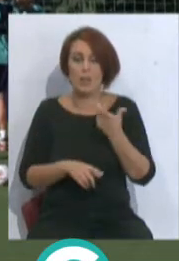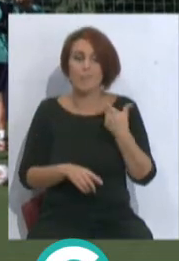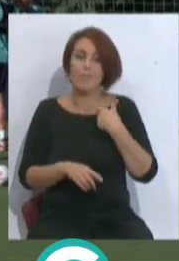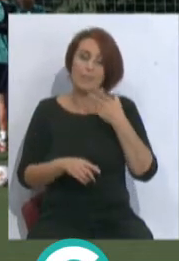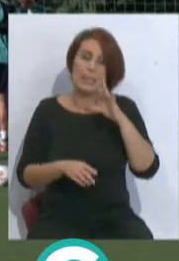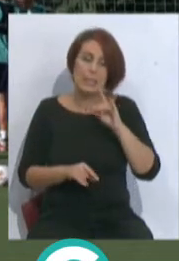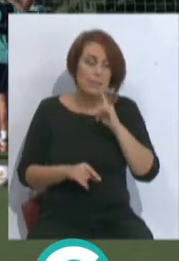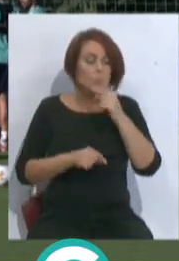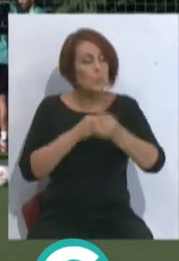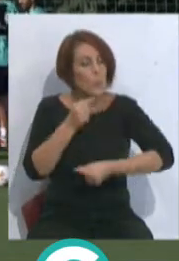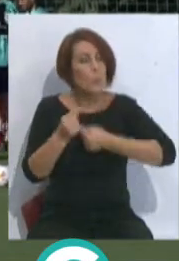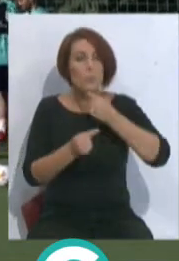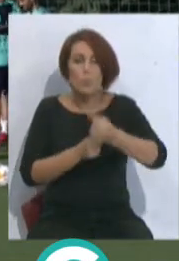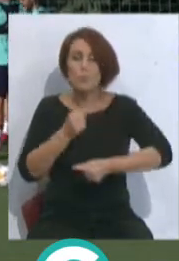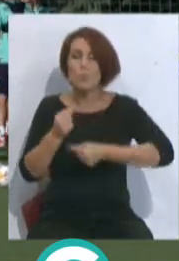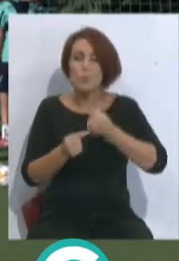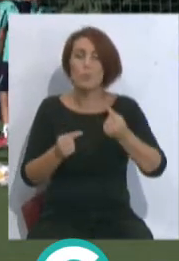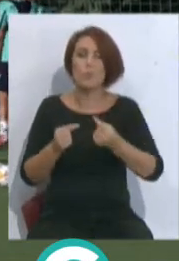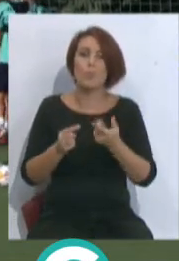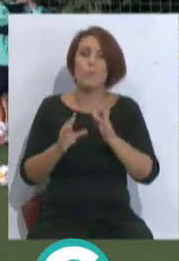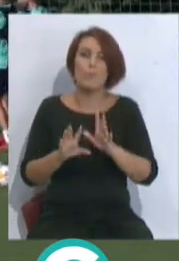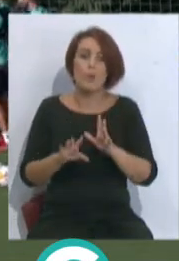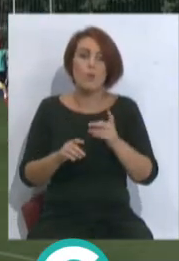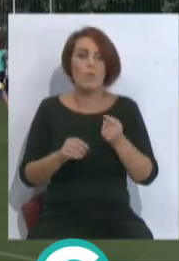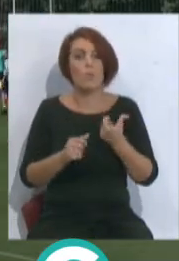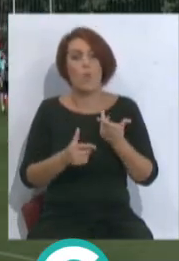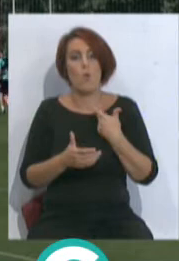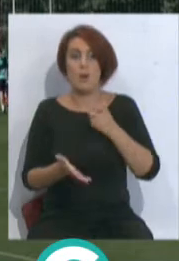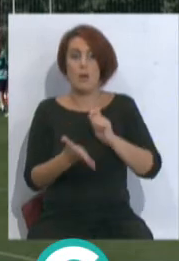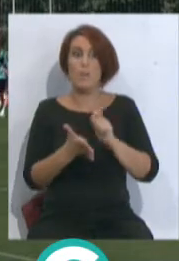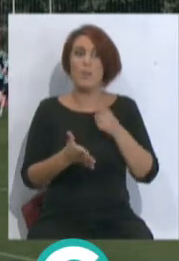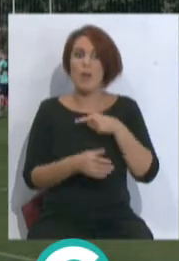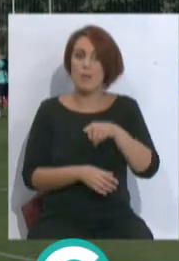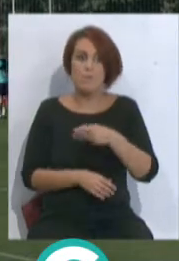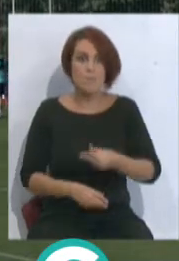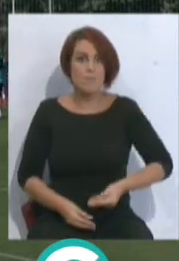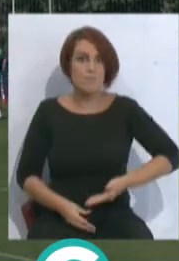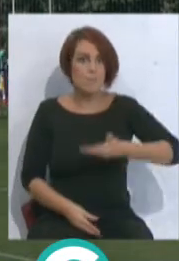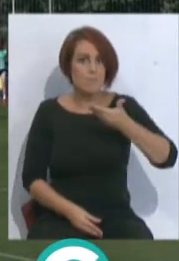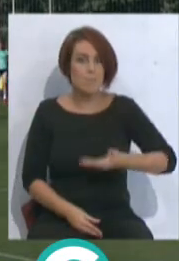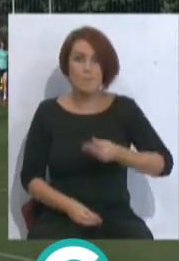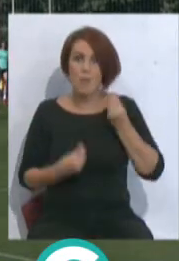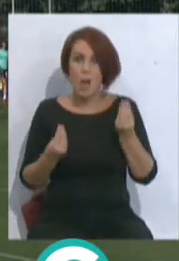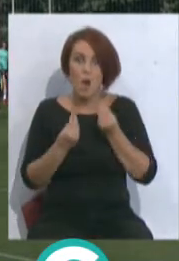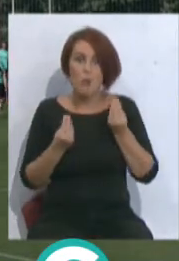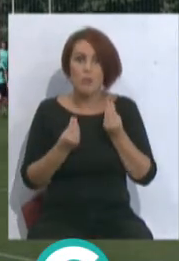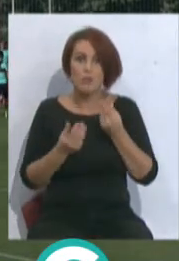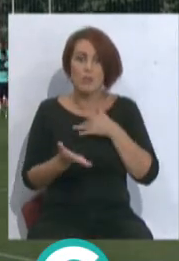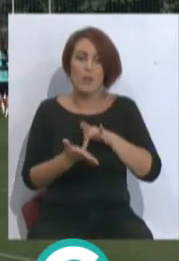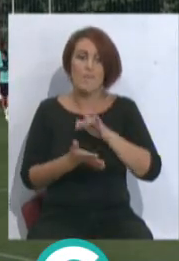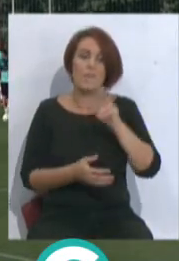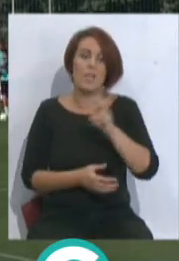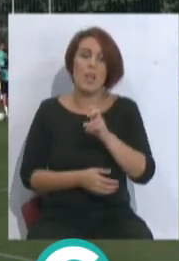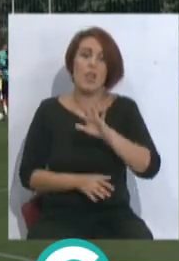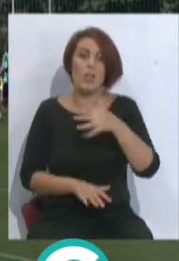banquillo, vamos ganando quizás en plantilla, pero el salto inmediato que se espera, donde hay una mejoría inminente, es cuando se te cuelan